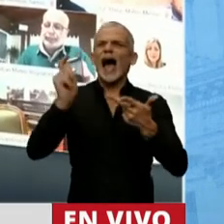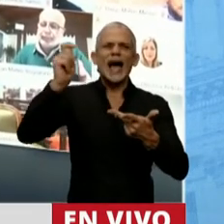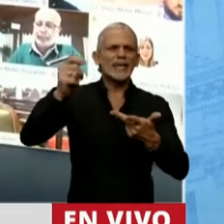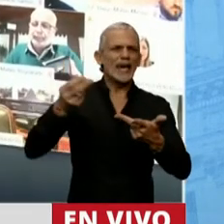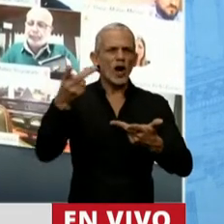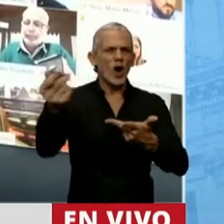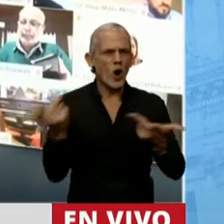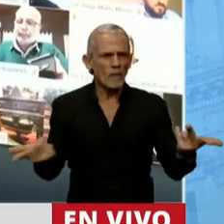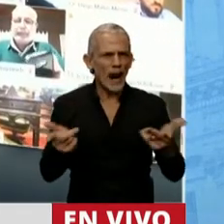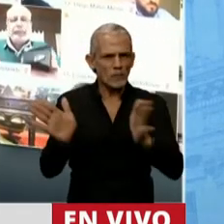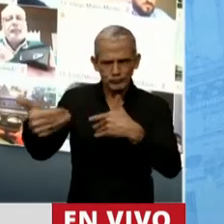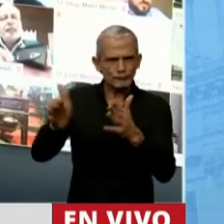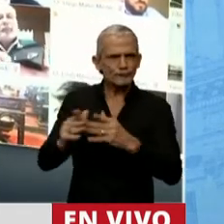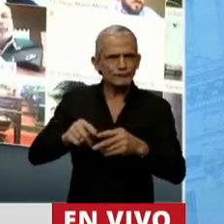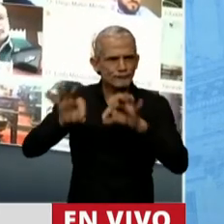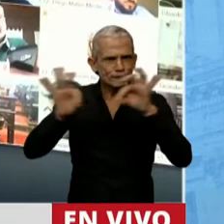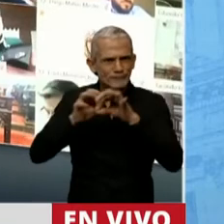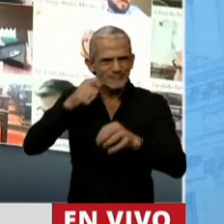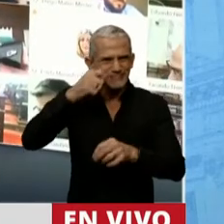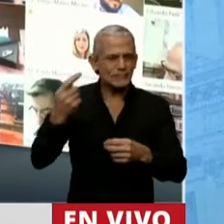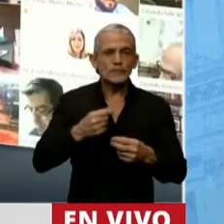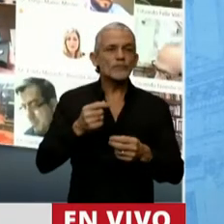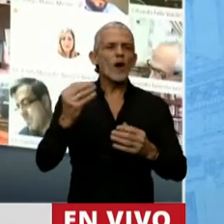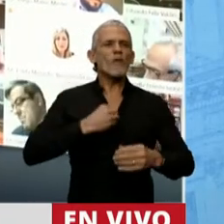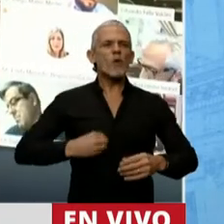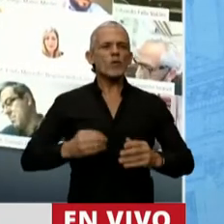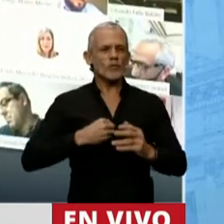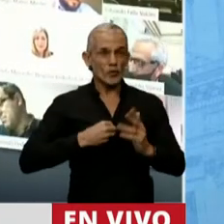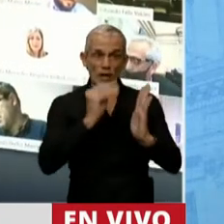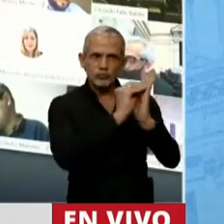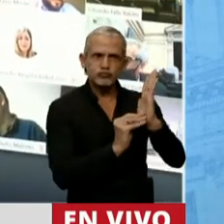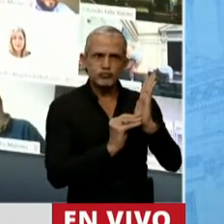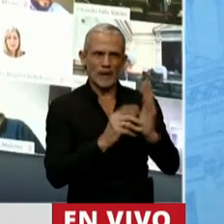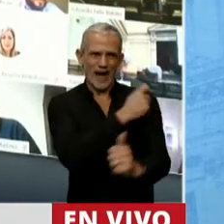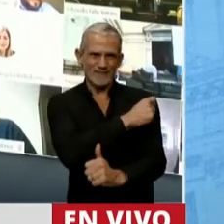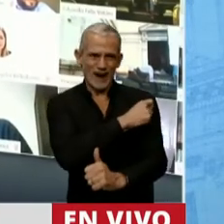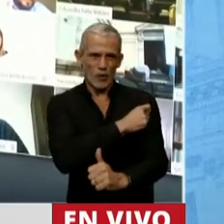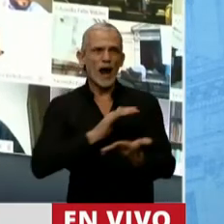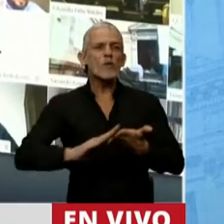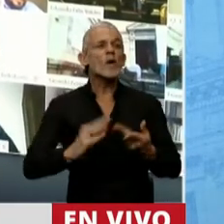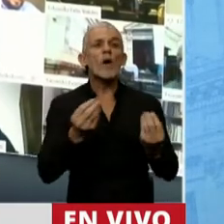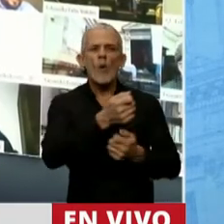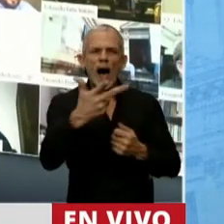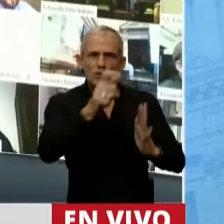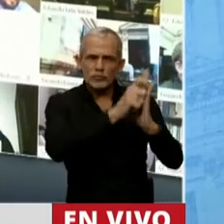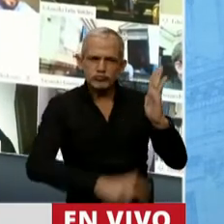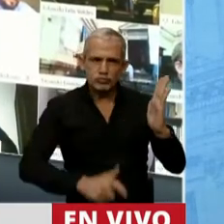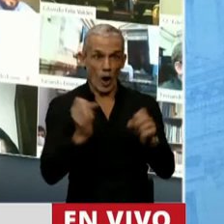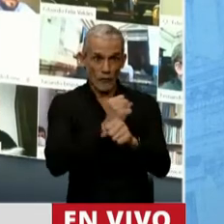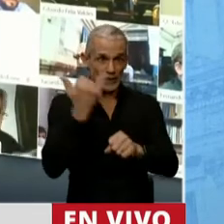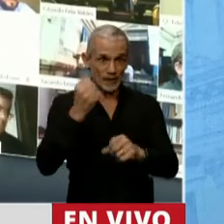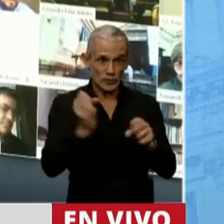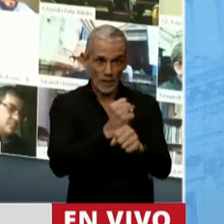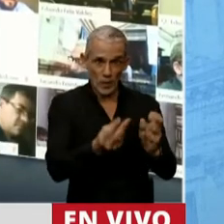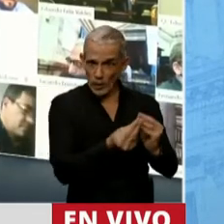¿Cuántas personas se anotaron como voluntarias para aprobar la vacuna desarrollada por Fiontech y Pfizer? ¿Cuántas han sido finalmente confirmadas para participar